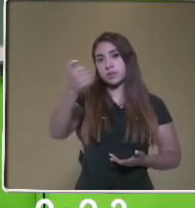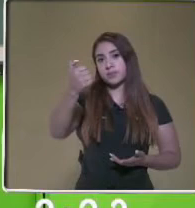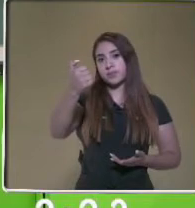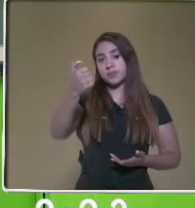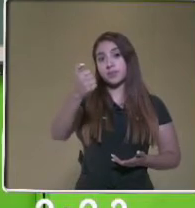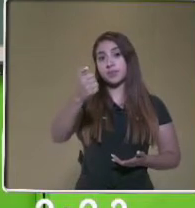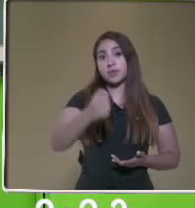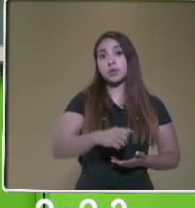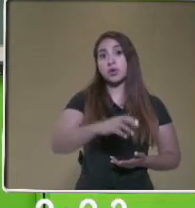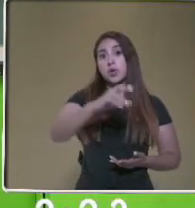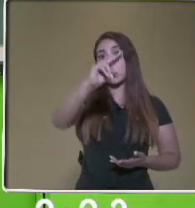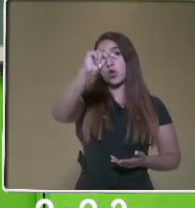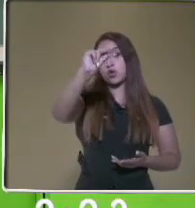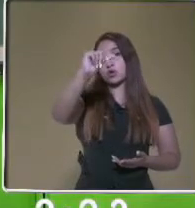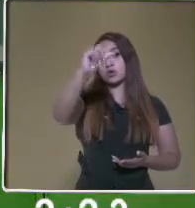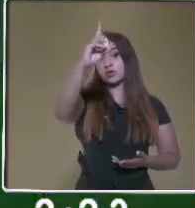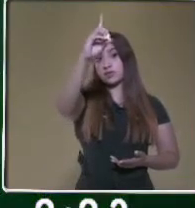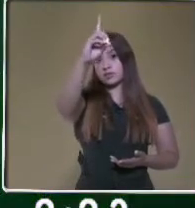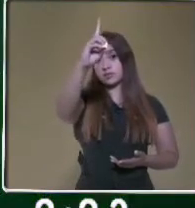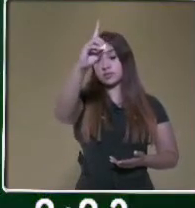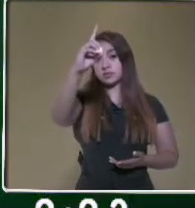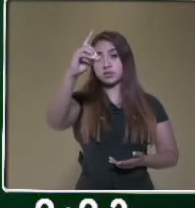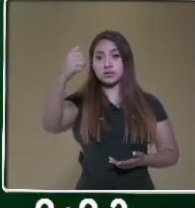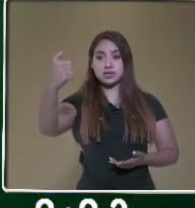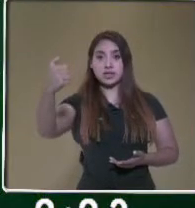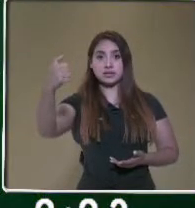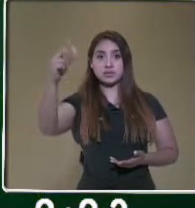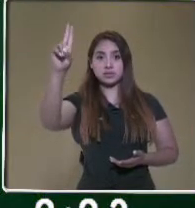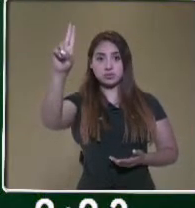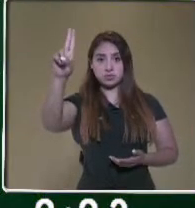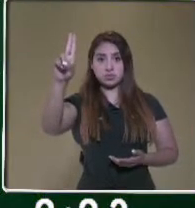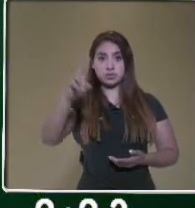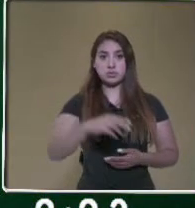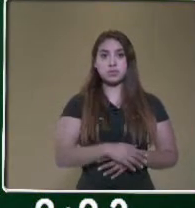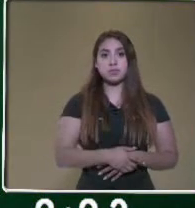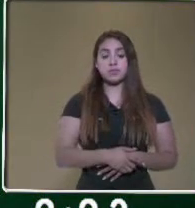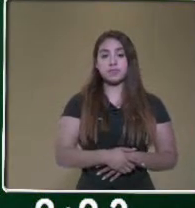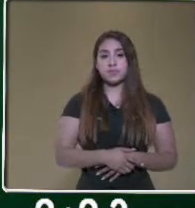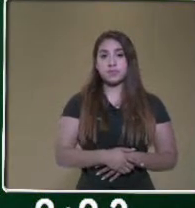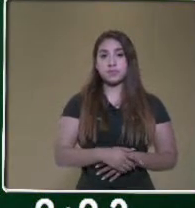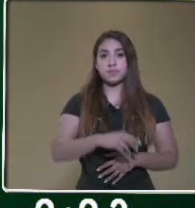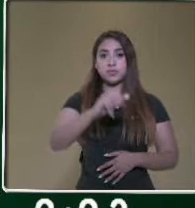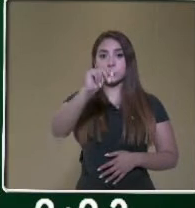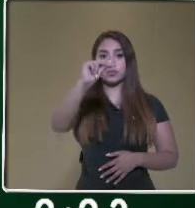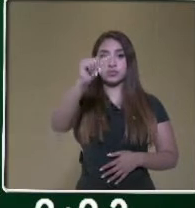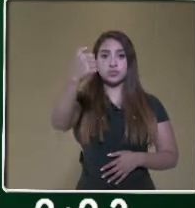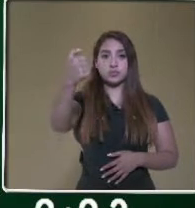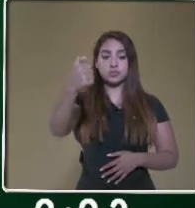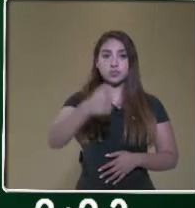80 decenas más 6. 80 y 6. Ok.